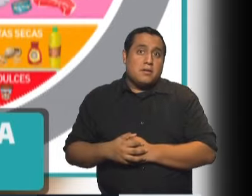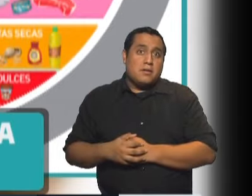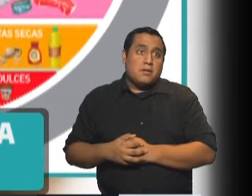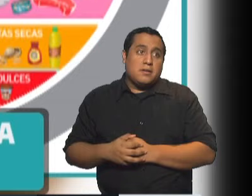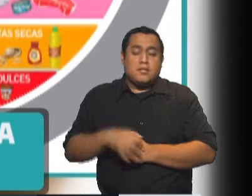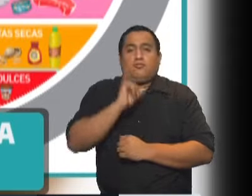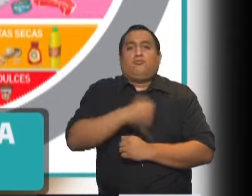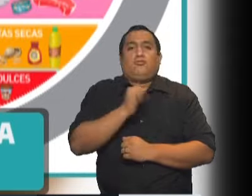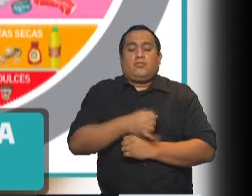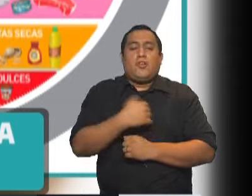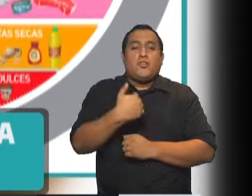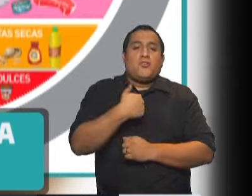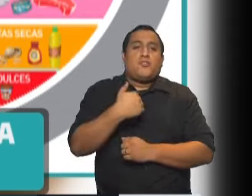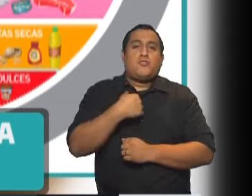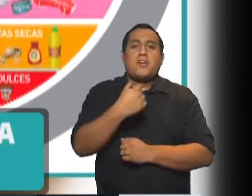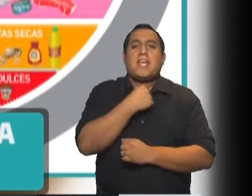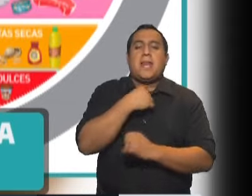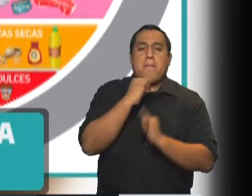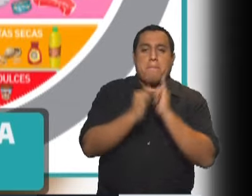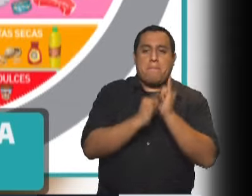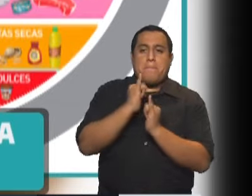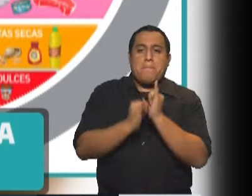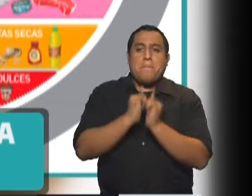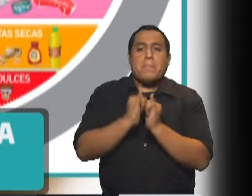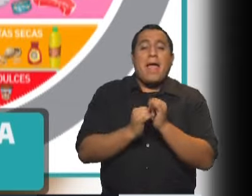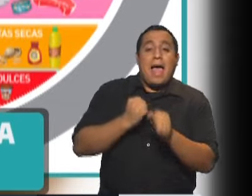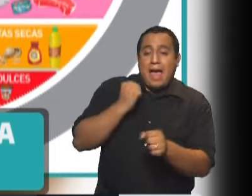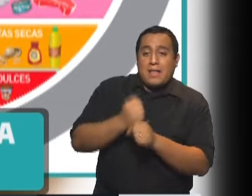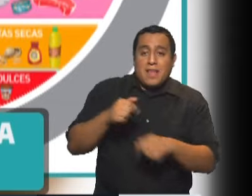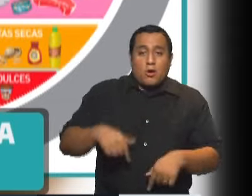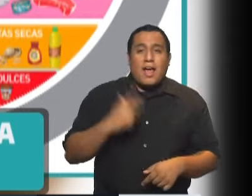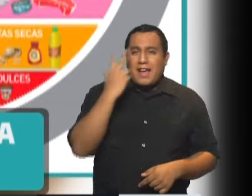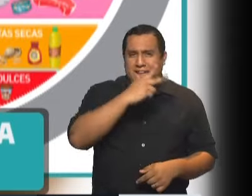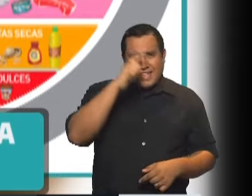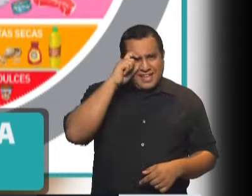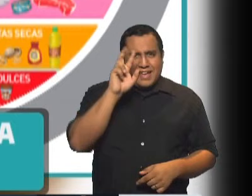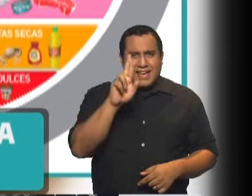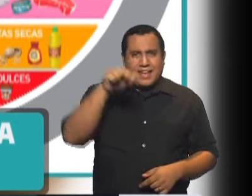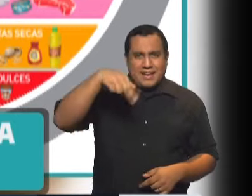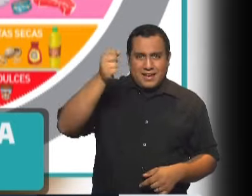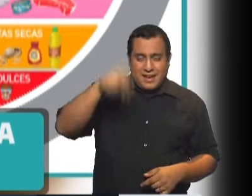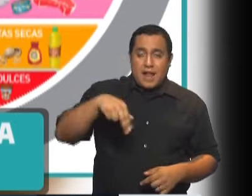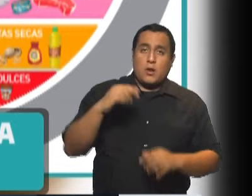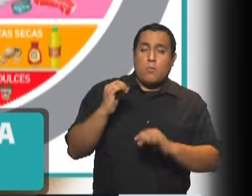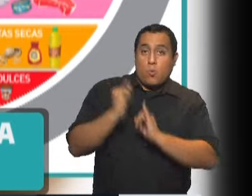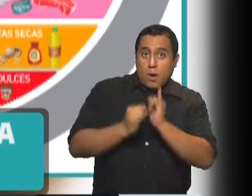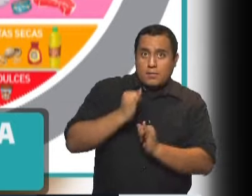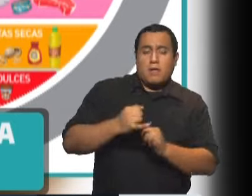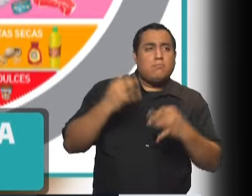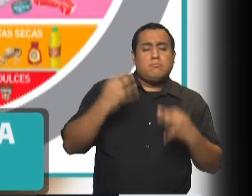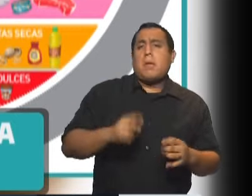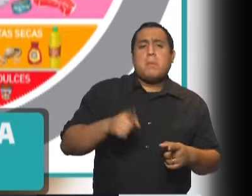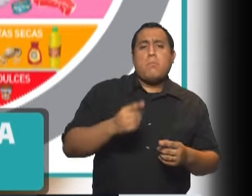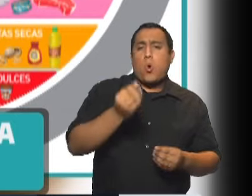sí yo lo que quiero resaltar es que hasta ahora lo que dijo Hernán también lo comparte una alimentación